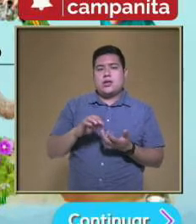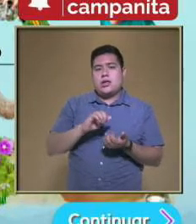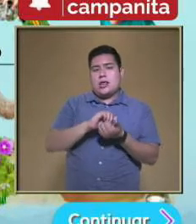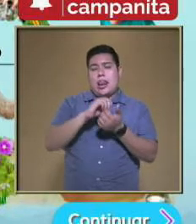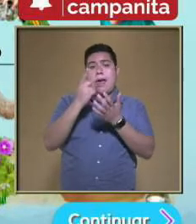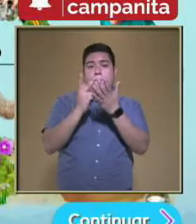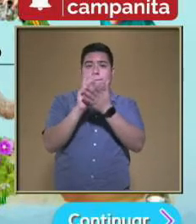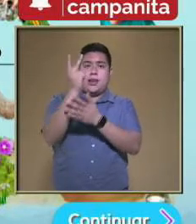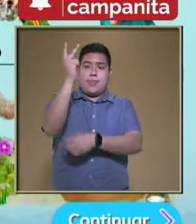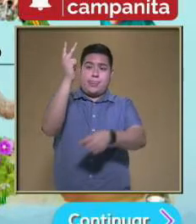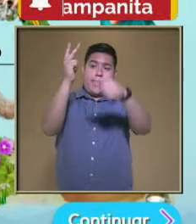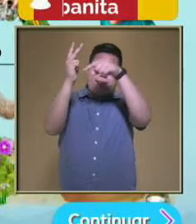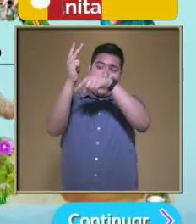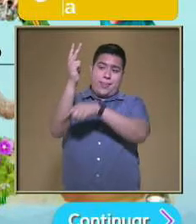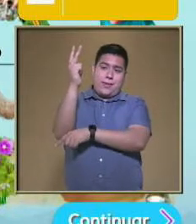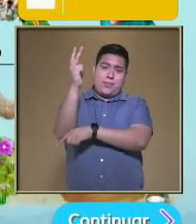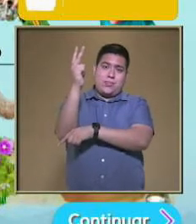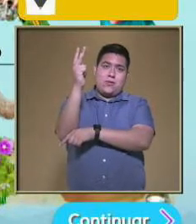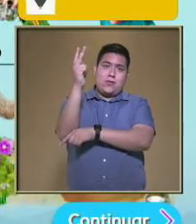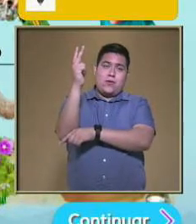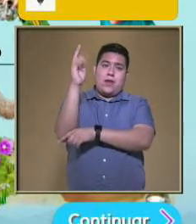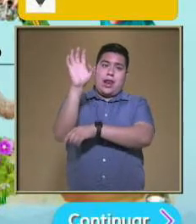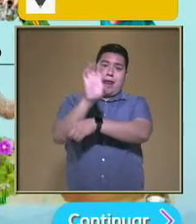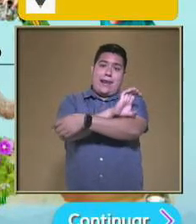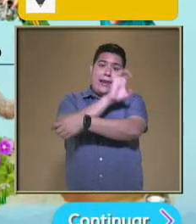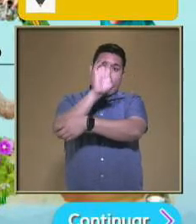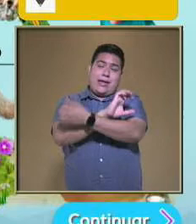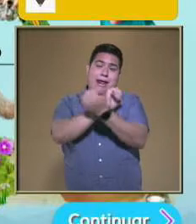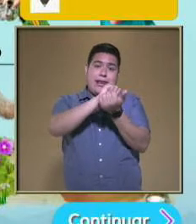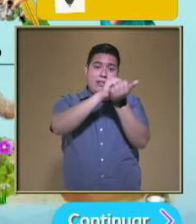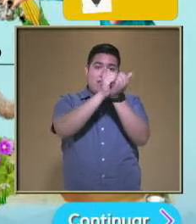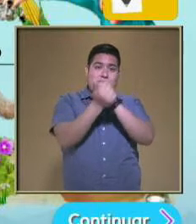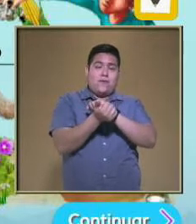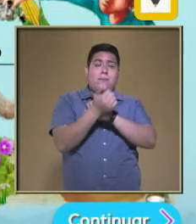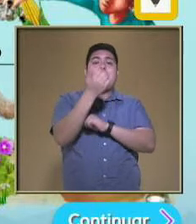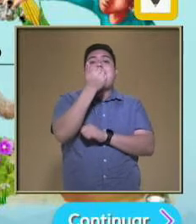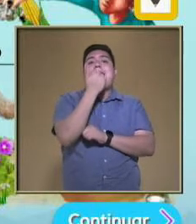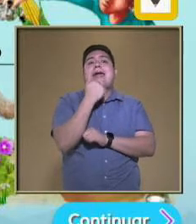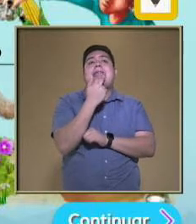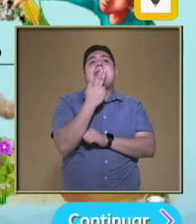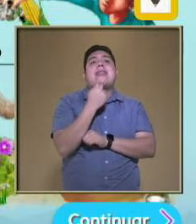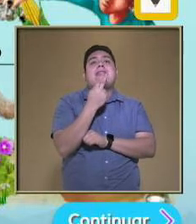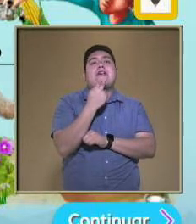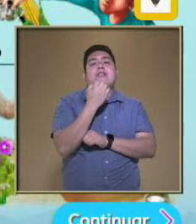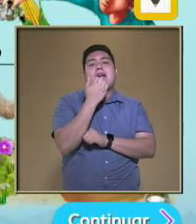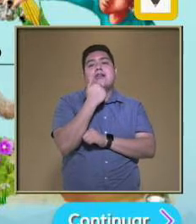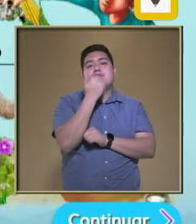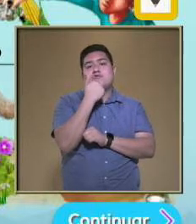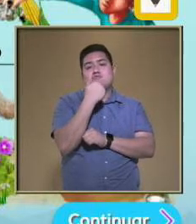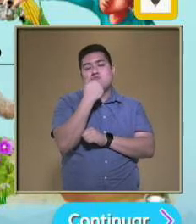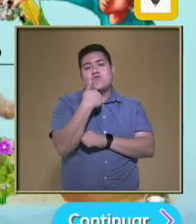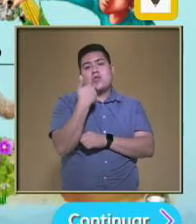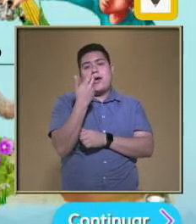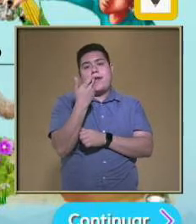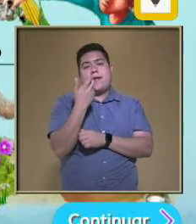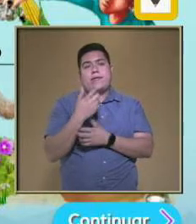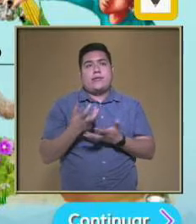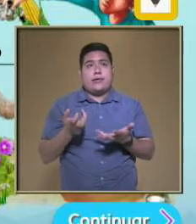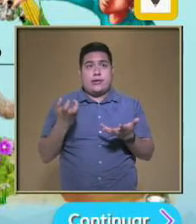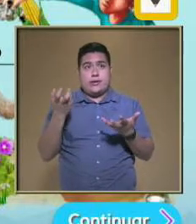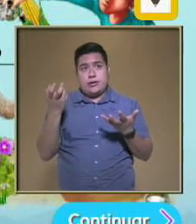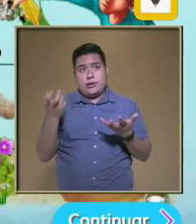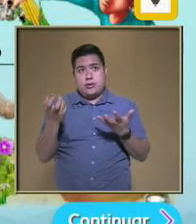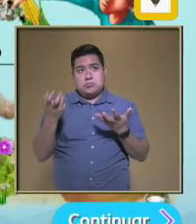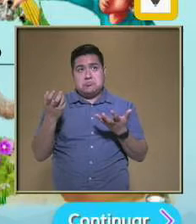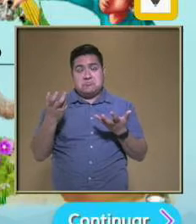Lo transforman Las plantas La energía luminosa La transforman En azúcar En energía química Ahí menciona Que esto parece magia